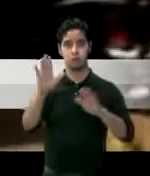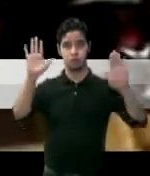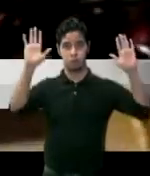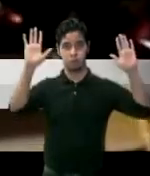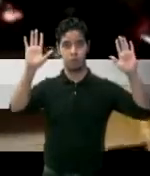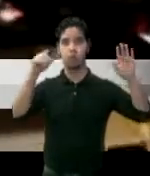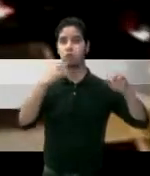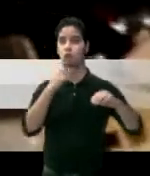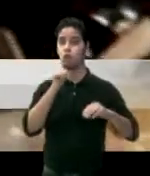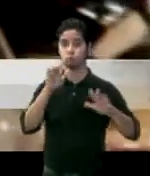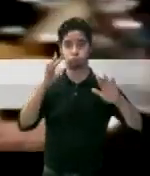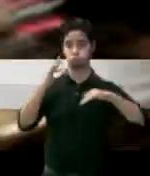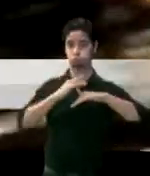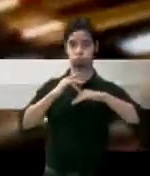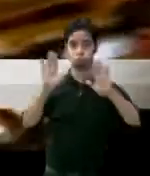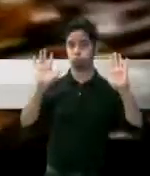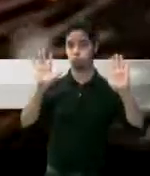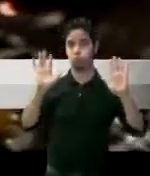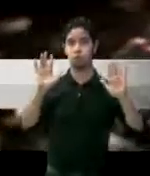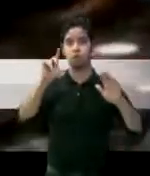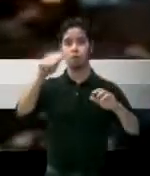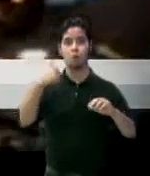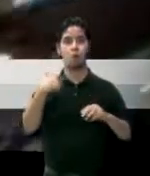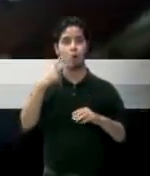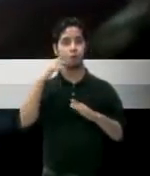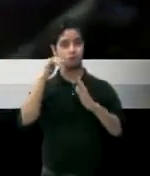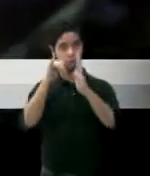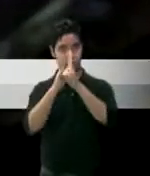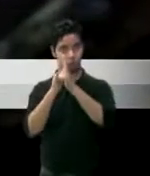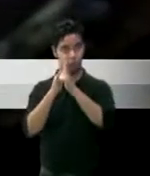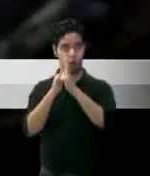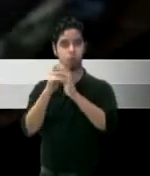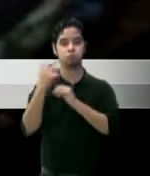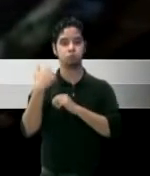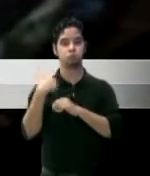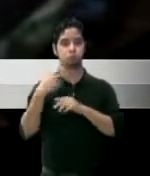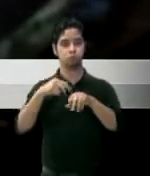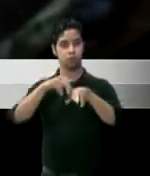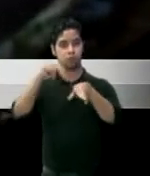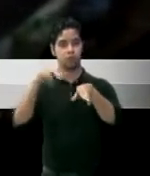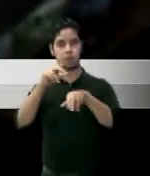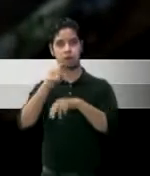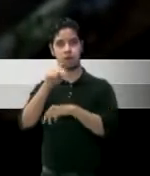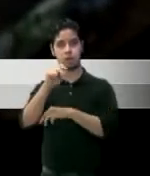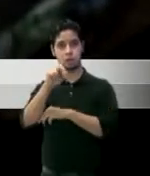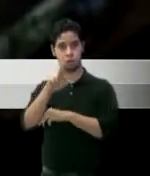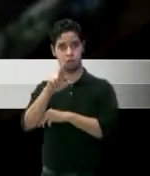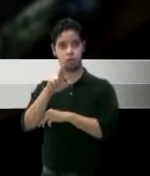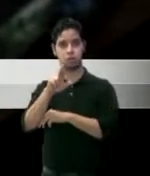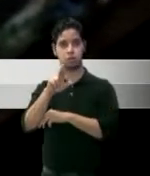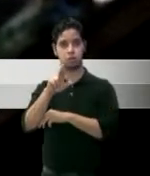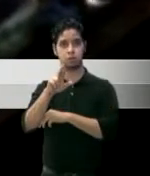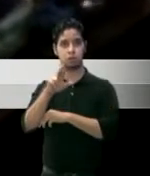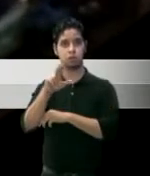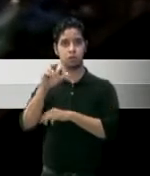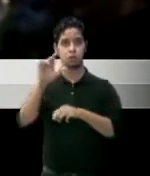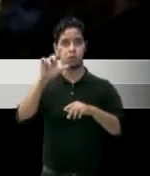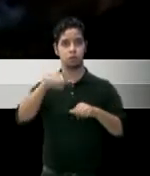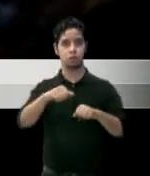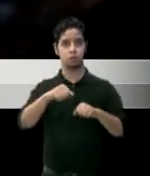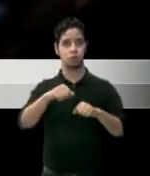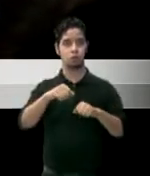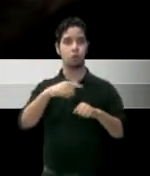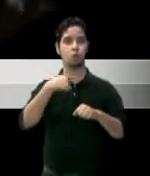lo tocaran. Segundos después, un video muestra que un oficial detrás de Garner coloca su brazo alrededor de su cuello y lo